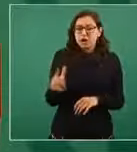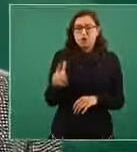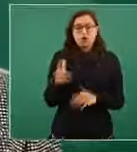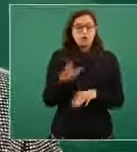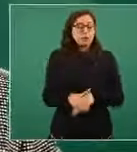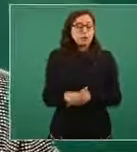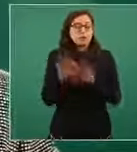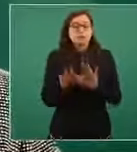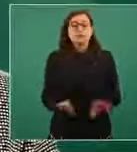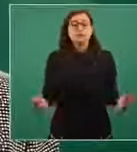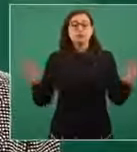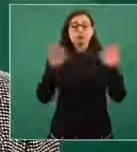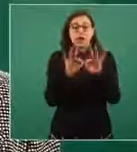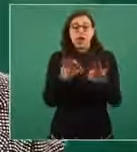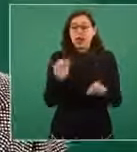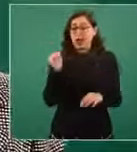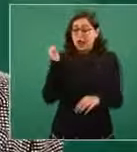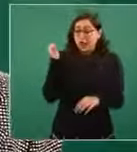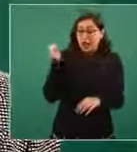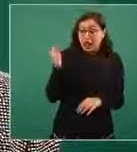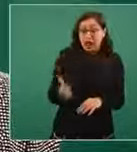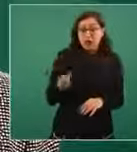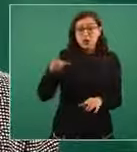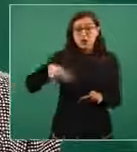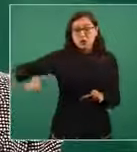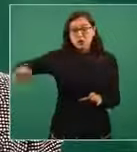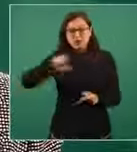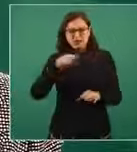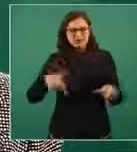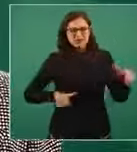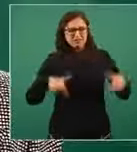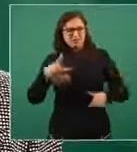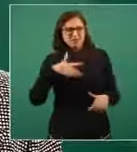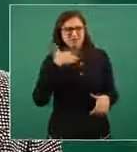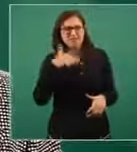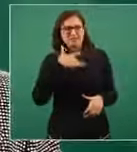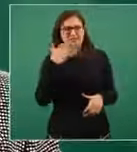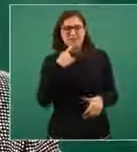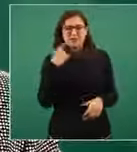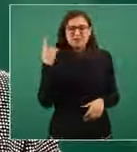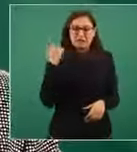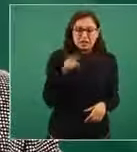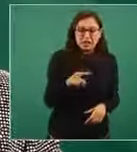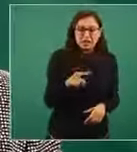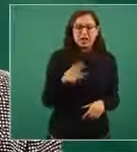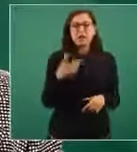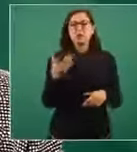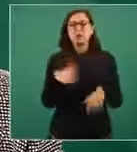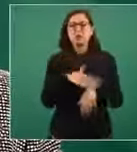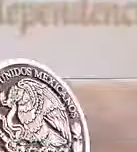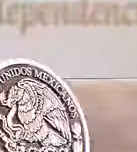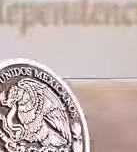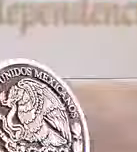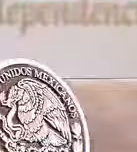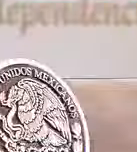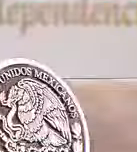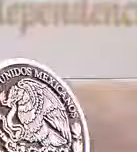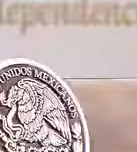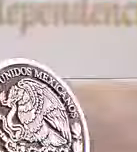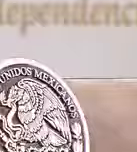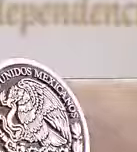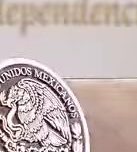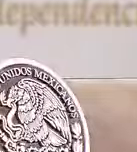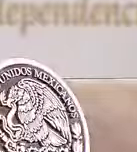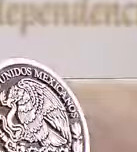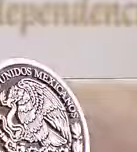todo que si hay alguna denuncia que pudieran llegar a tener, porque la población a la que llegan, hay